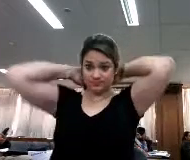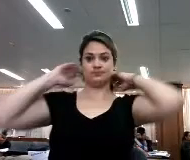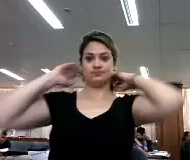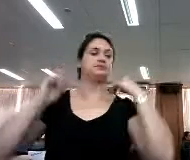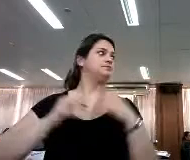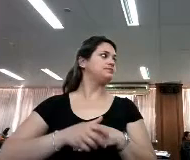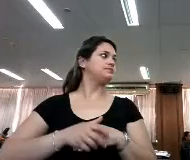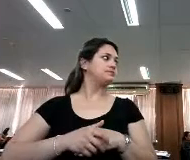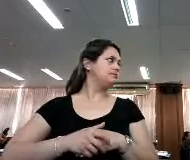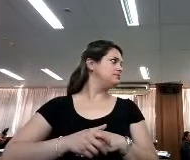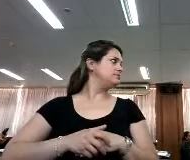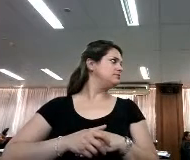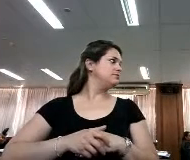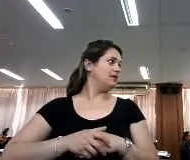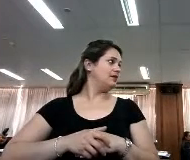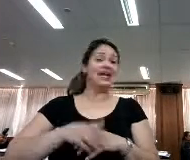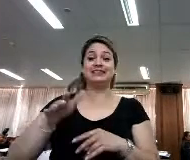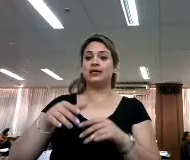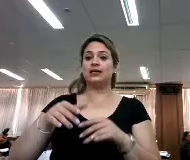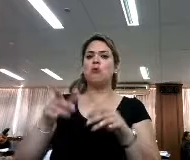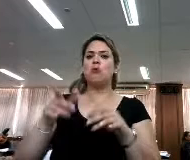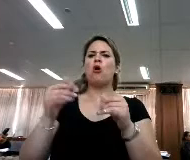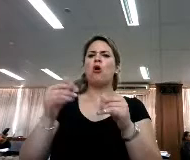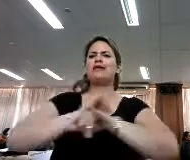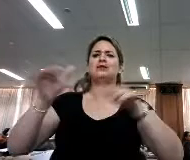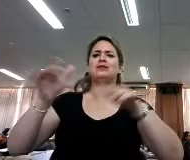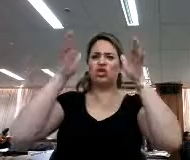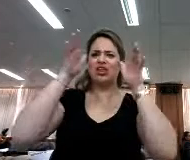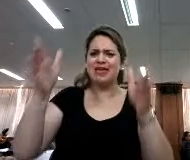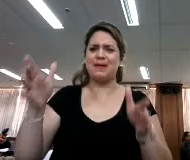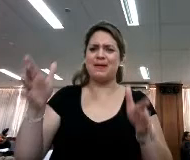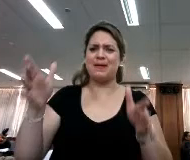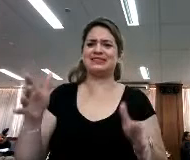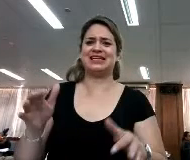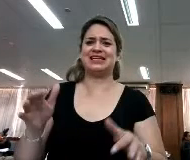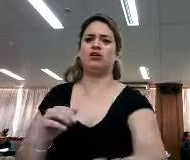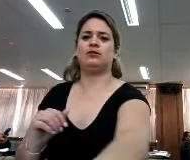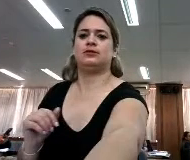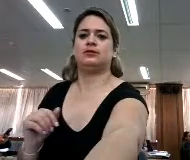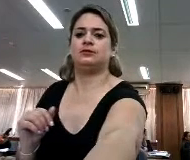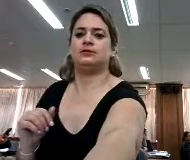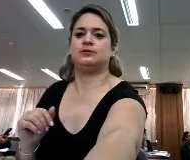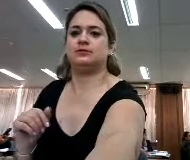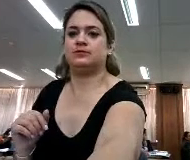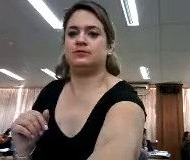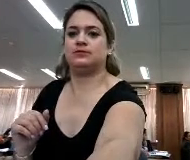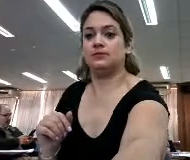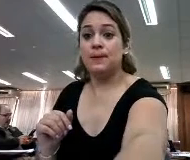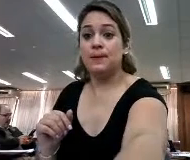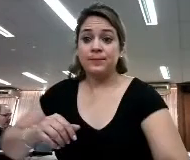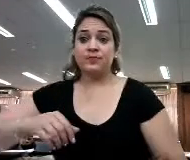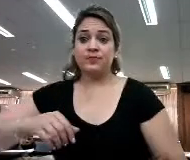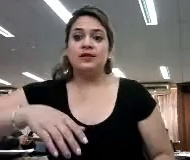sí nos rebasa no es demasiado es demasiado y lo vemos ajá podemos